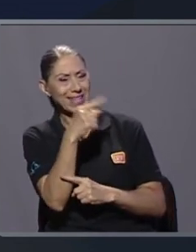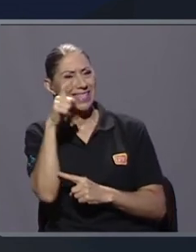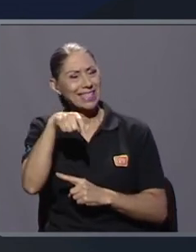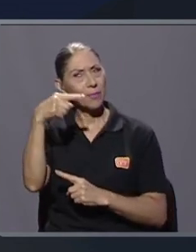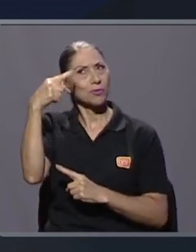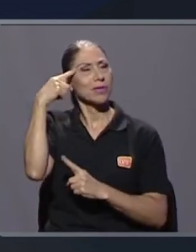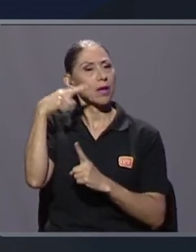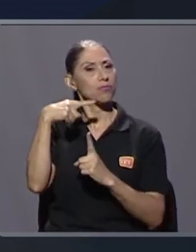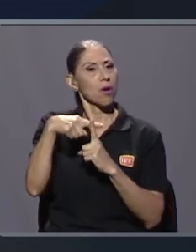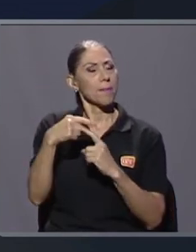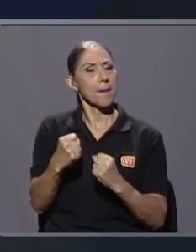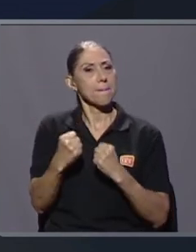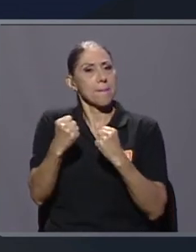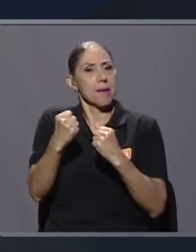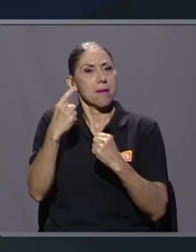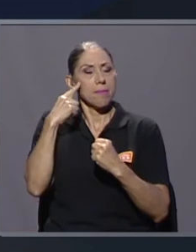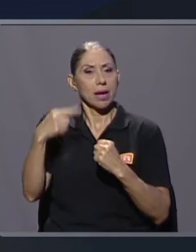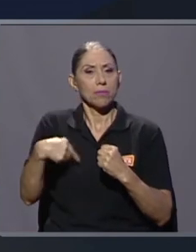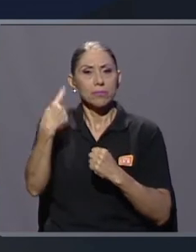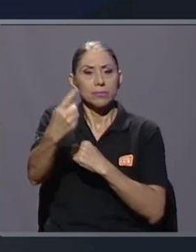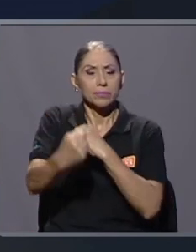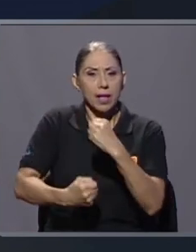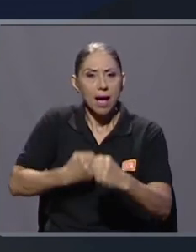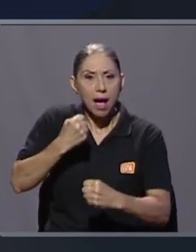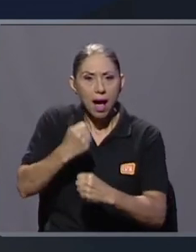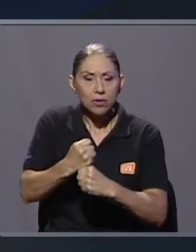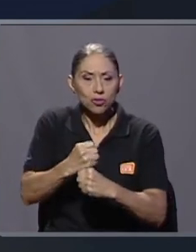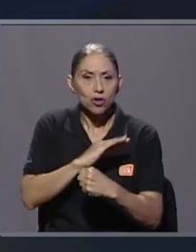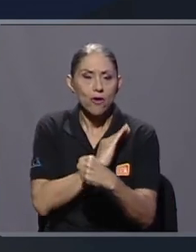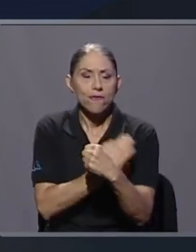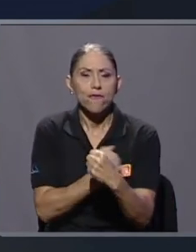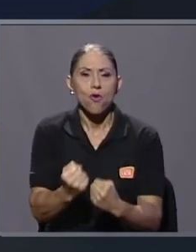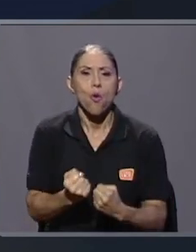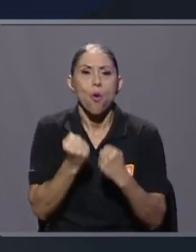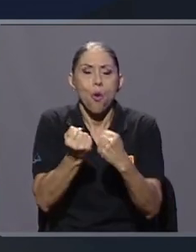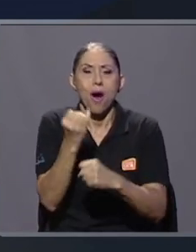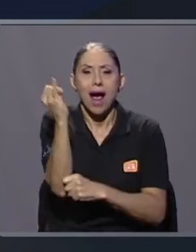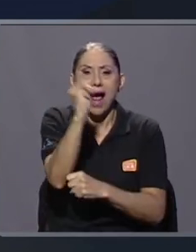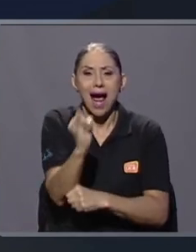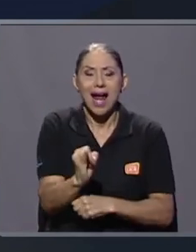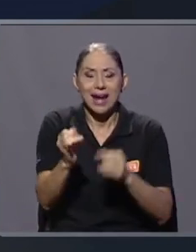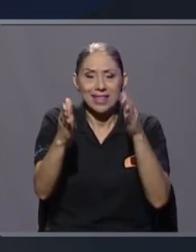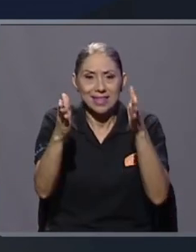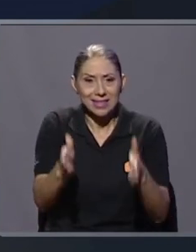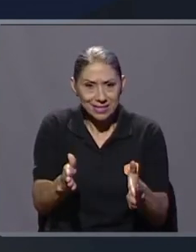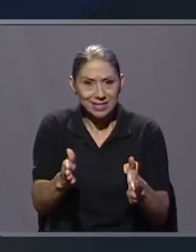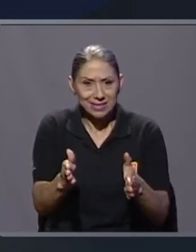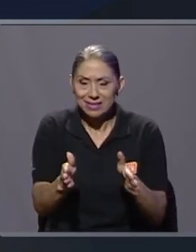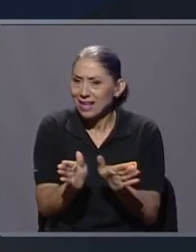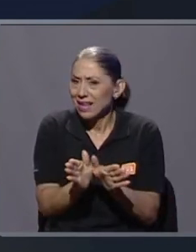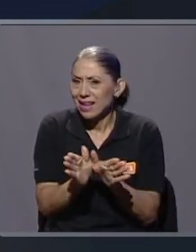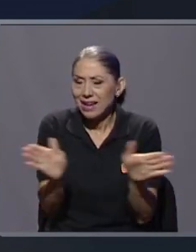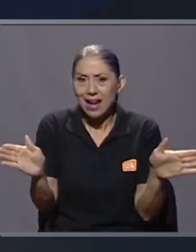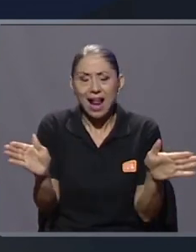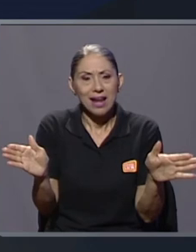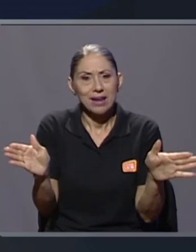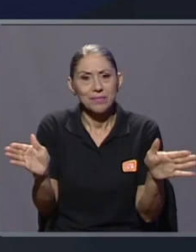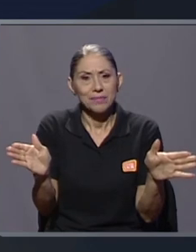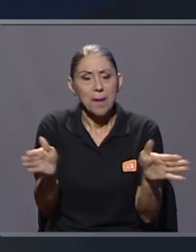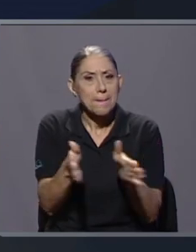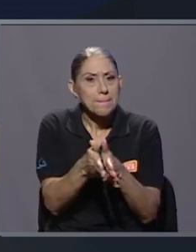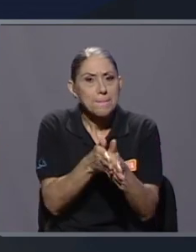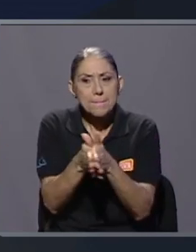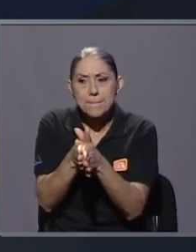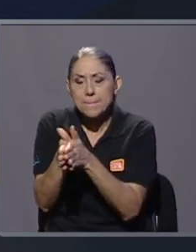futuros que vienen y fortalecer justamente a nuestros artistas, a nuestras artistas y en general enriquecer la